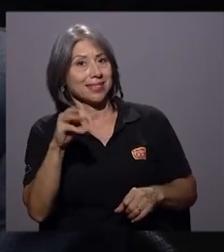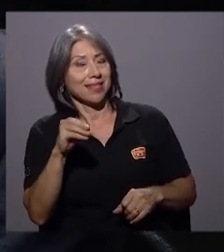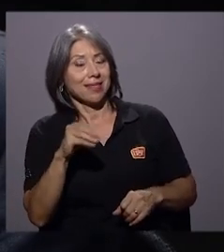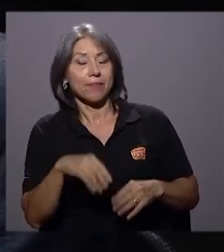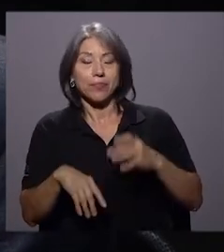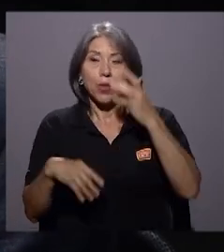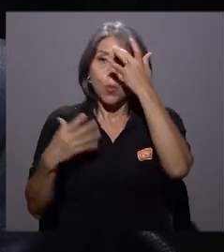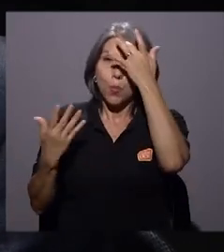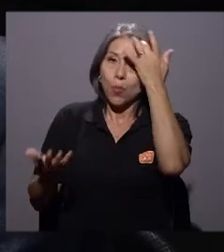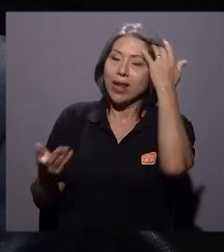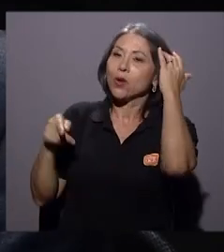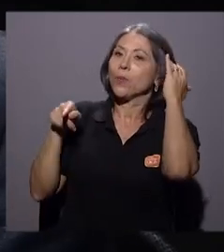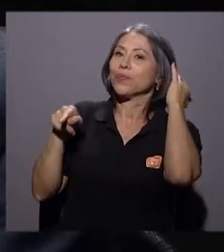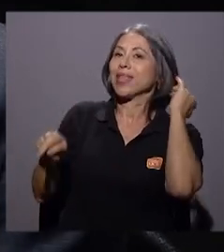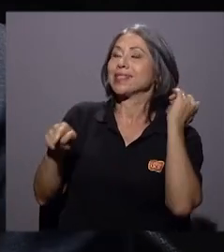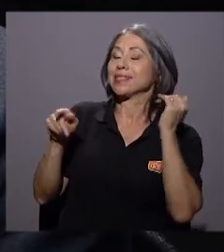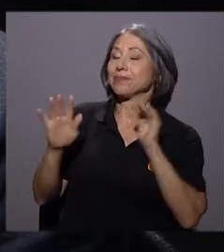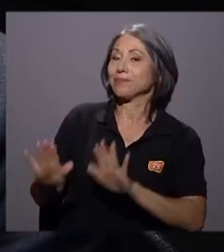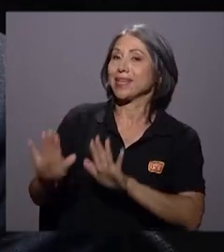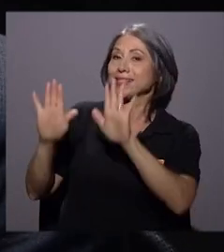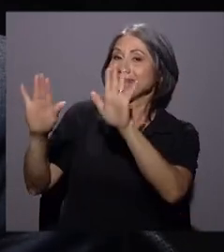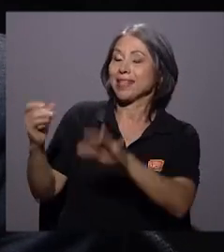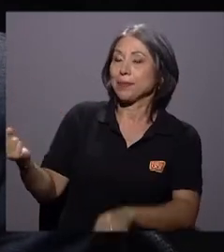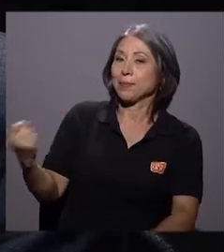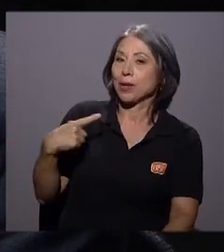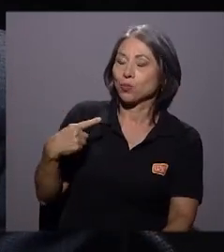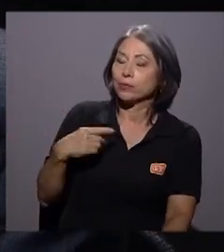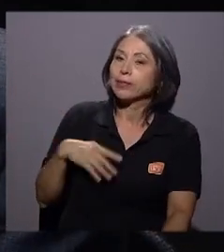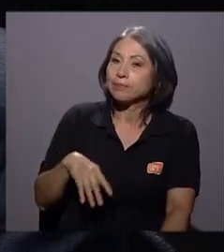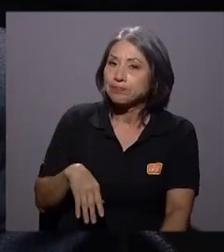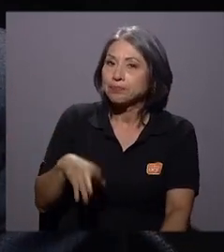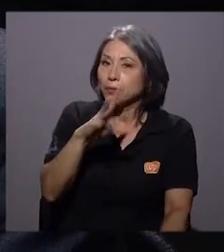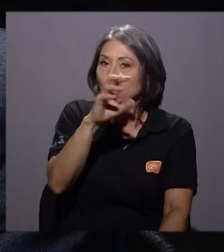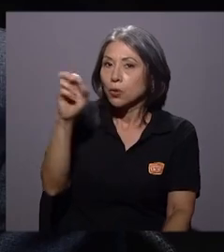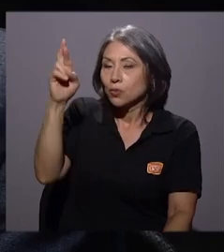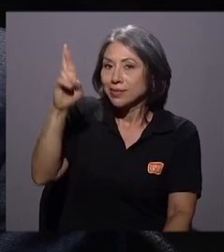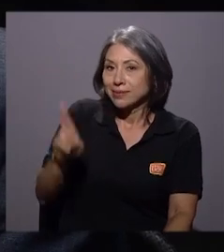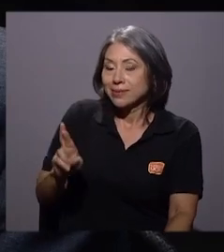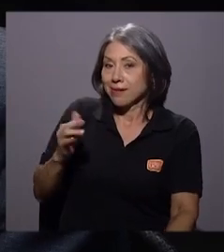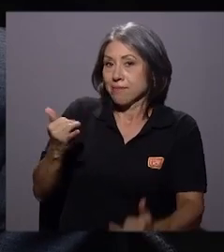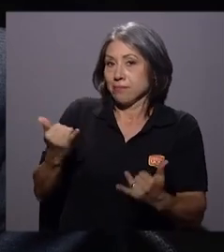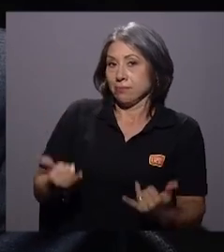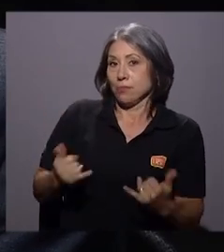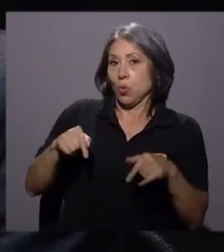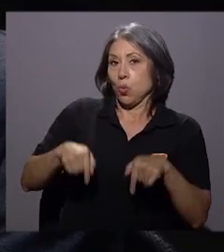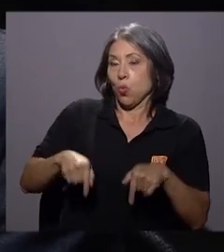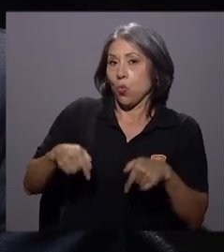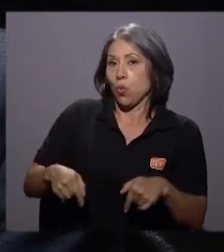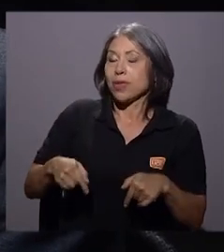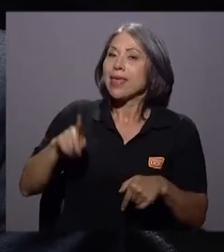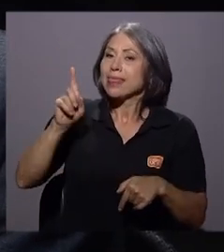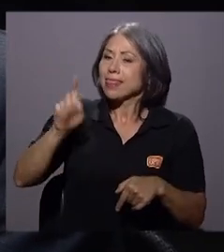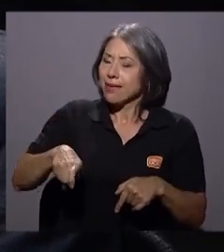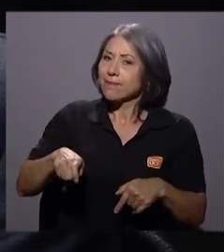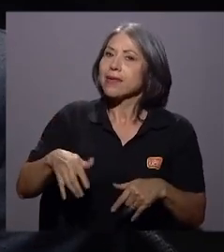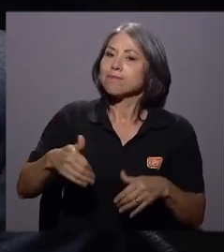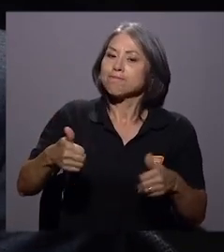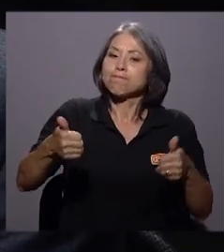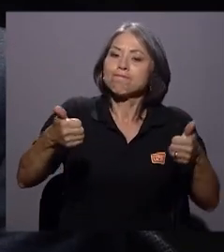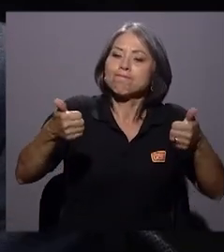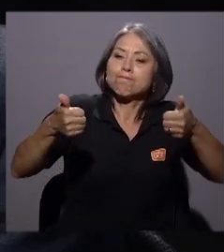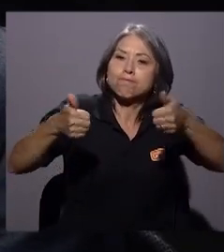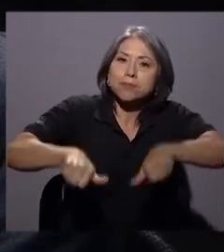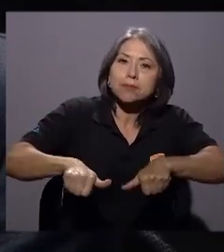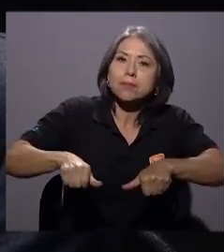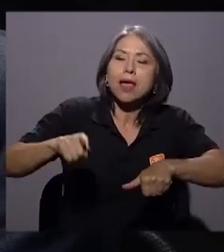esa es una excelente pregunta. Costa Rica hoy tiene que ponerse de acuerdo y decidir, y el